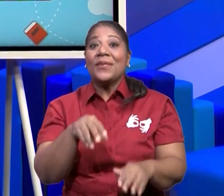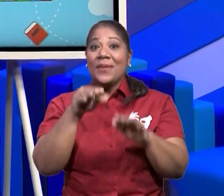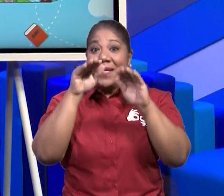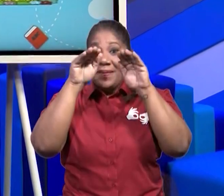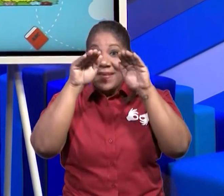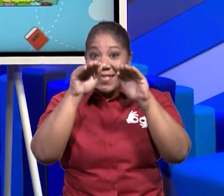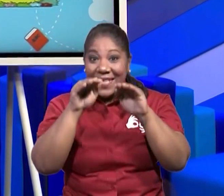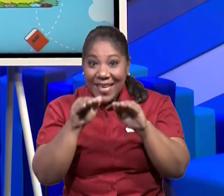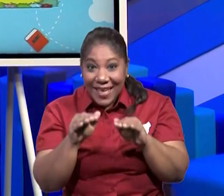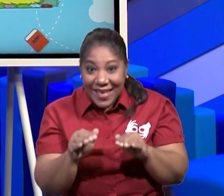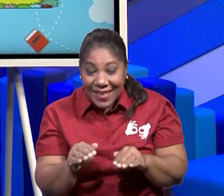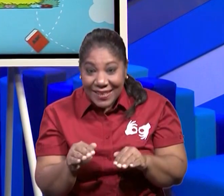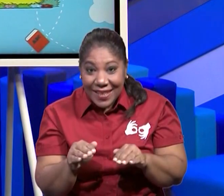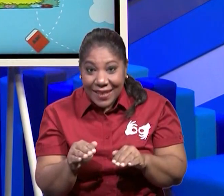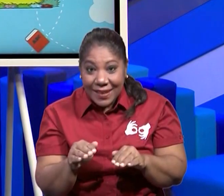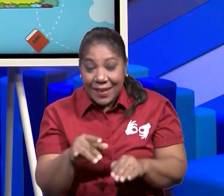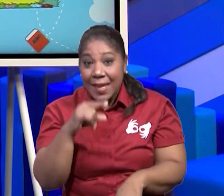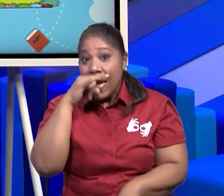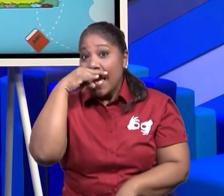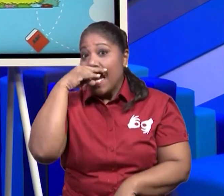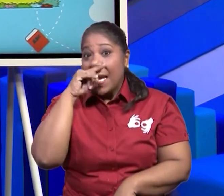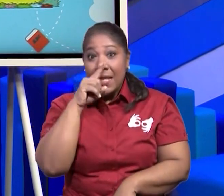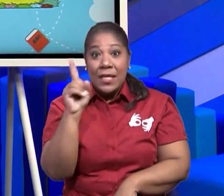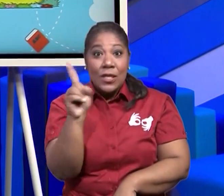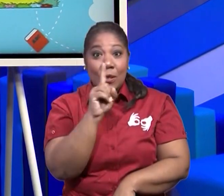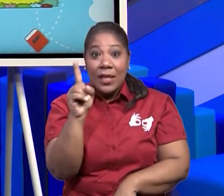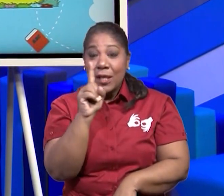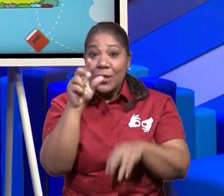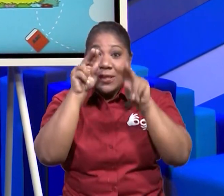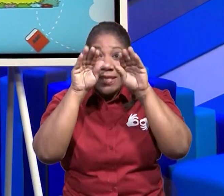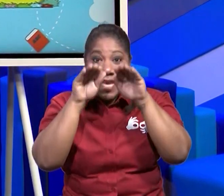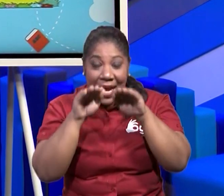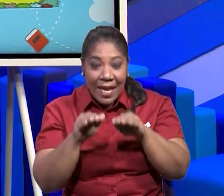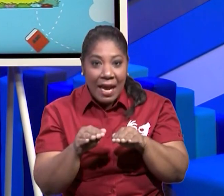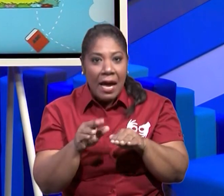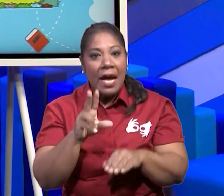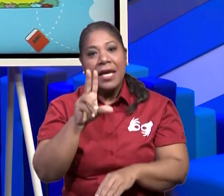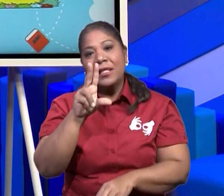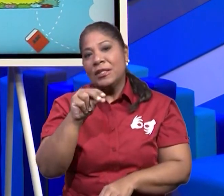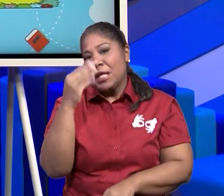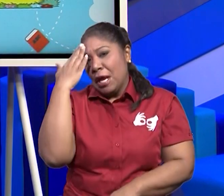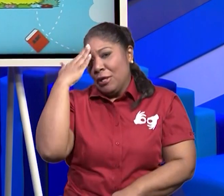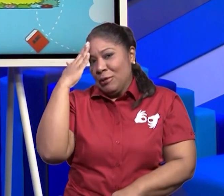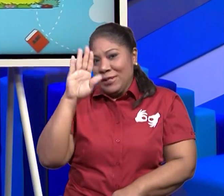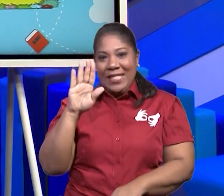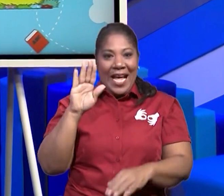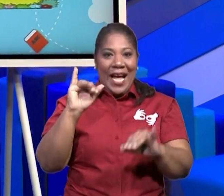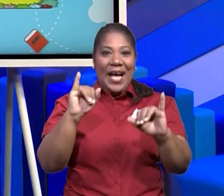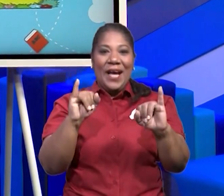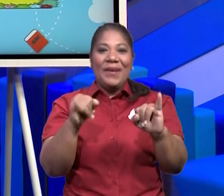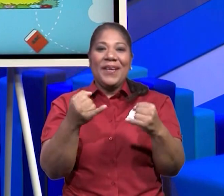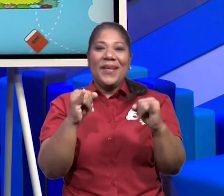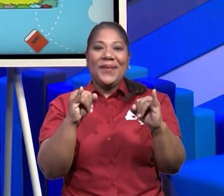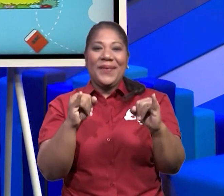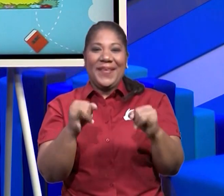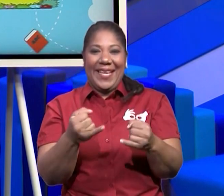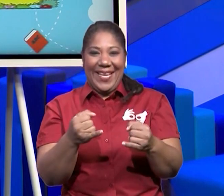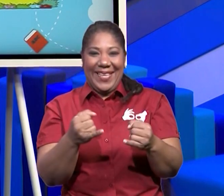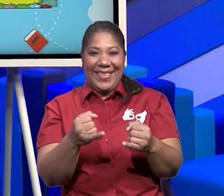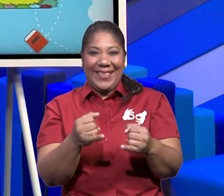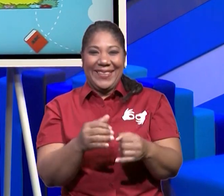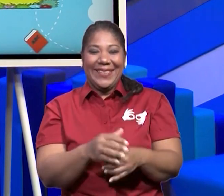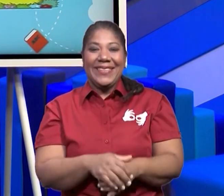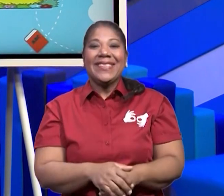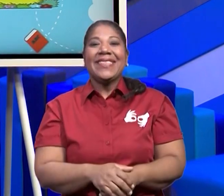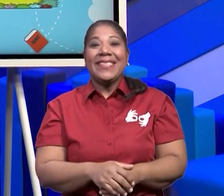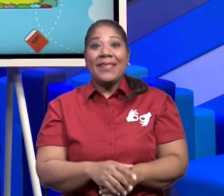y vuélvanse a agallar. El niño que no se agalla no sabe jugar.